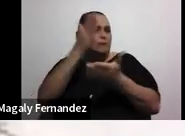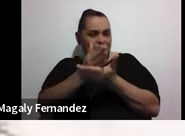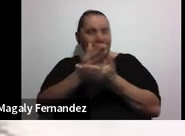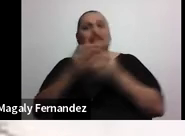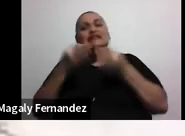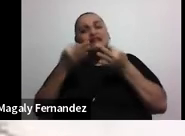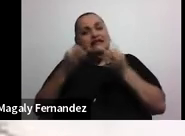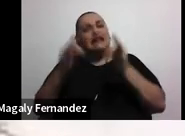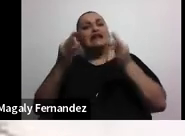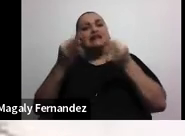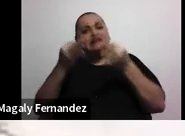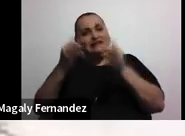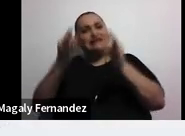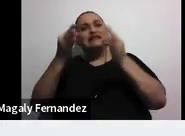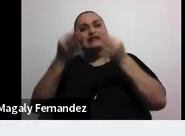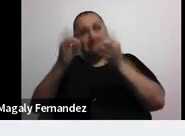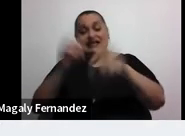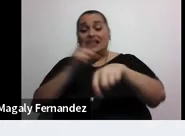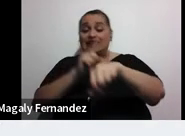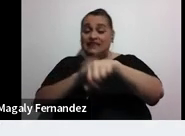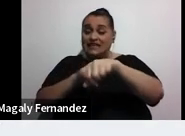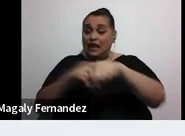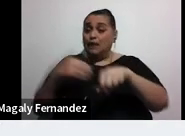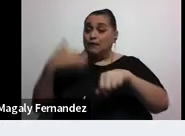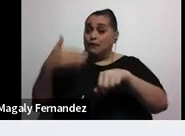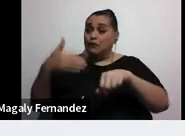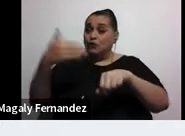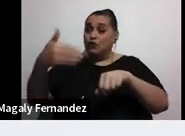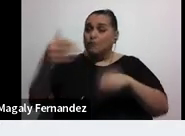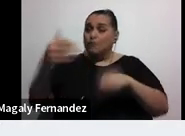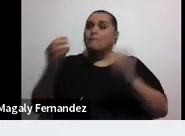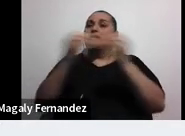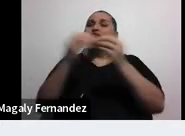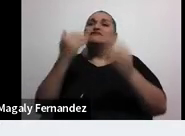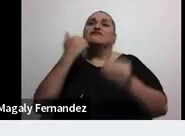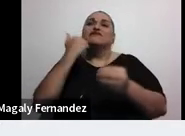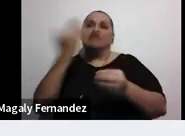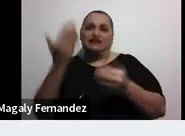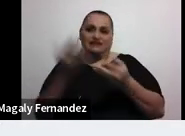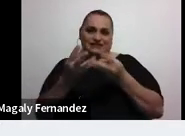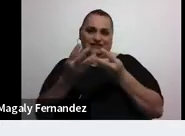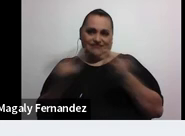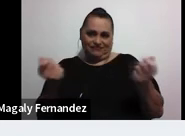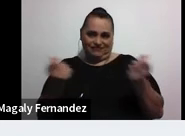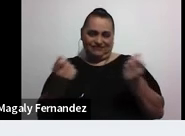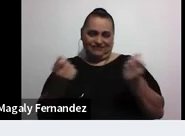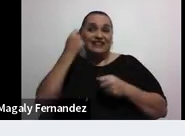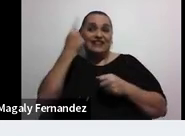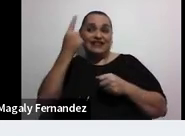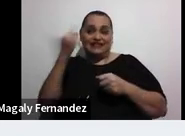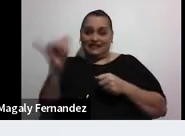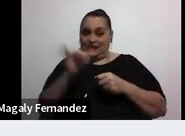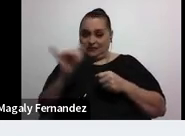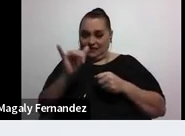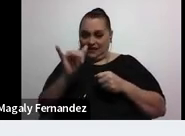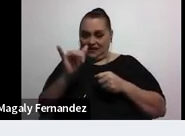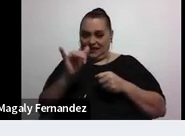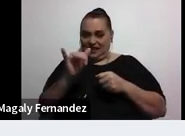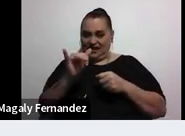que conforme vaya pasando el tiempo se va a hacer más fácil vamos a entender también y con esto ya voy terminando que hay disparadores de